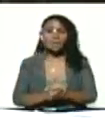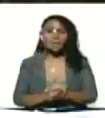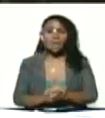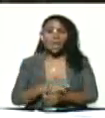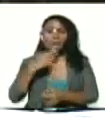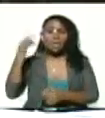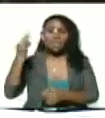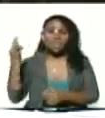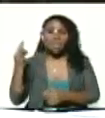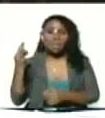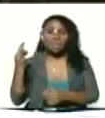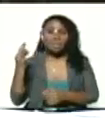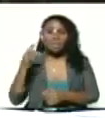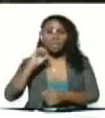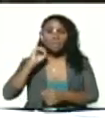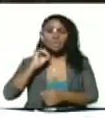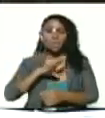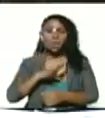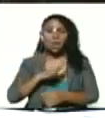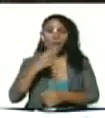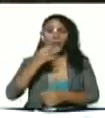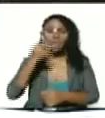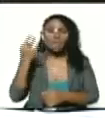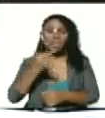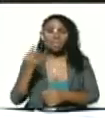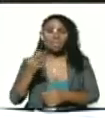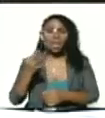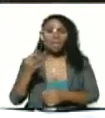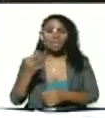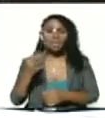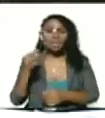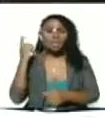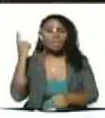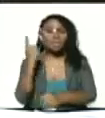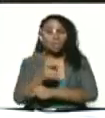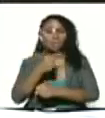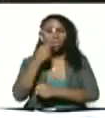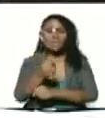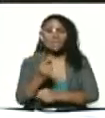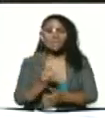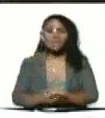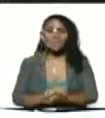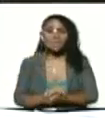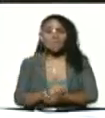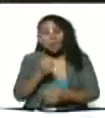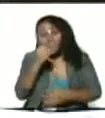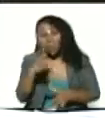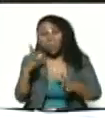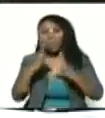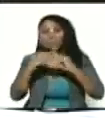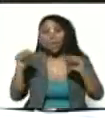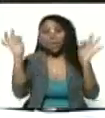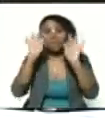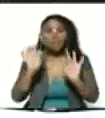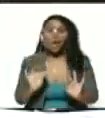verdad de la historia. Y la verdad debe decirse. Bueno, de todas maneras,